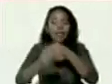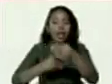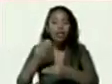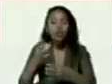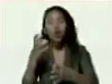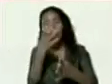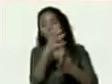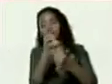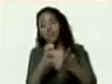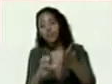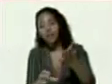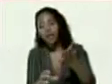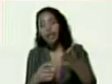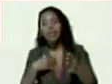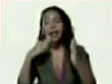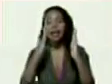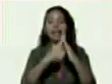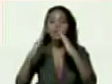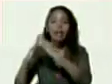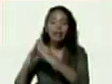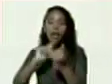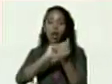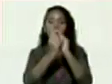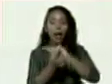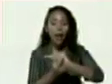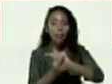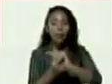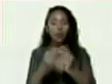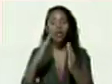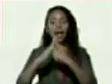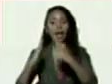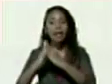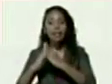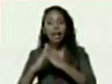del casa a casa y de los cambios de residencia tenemos